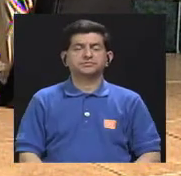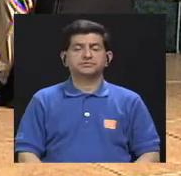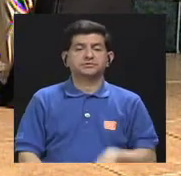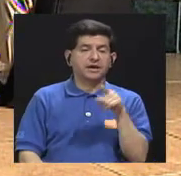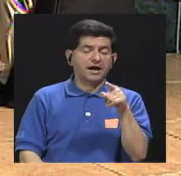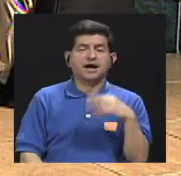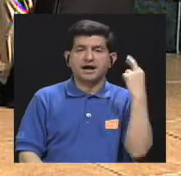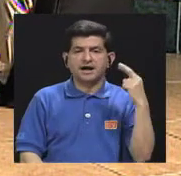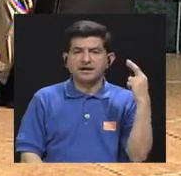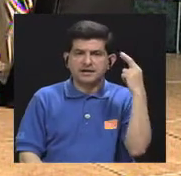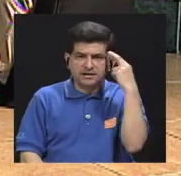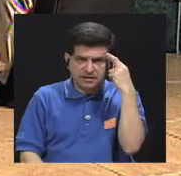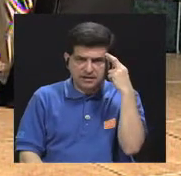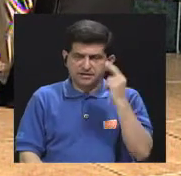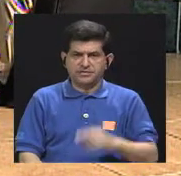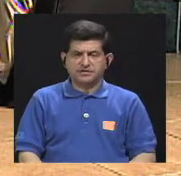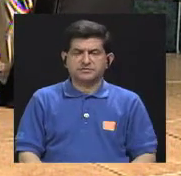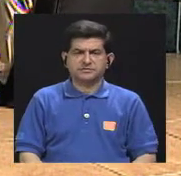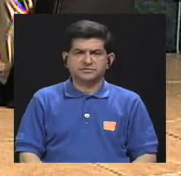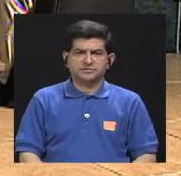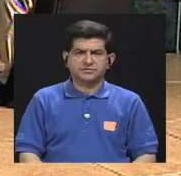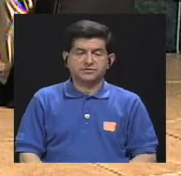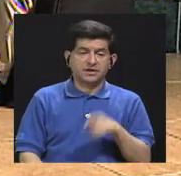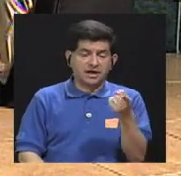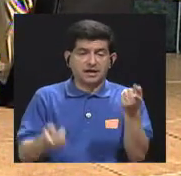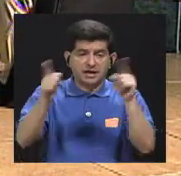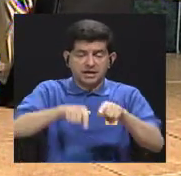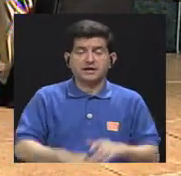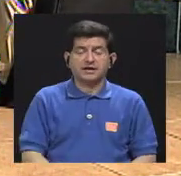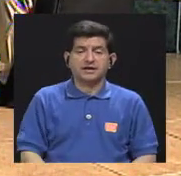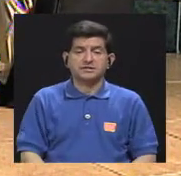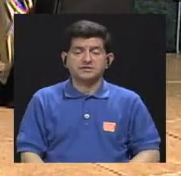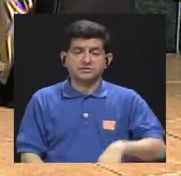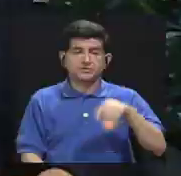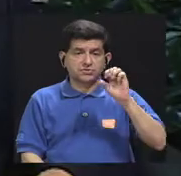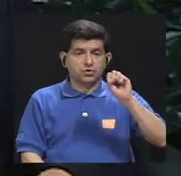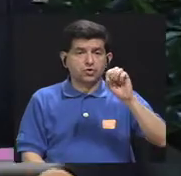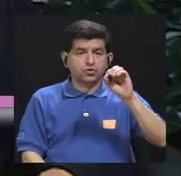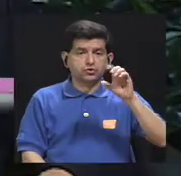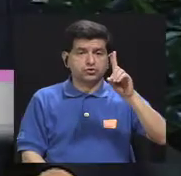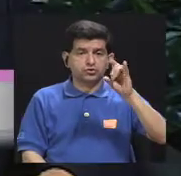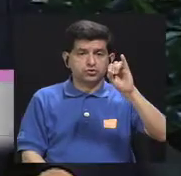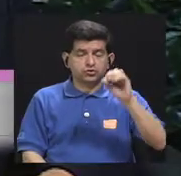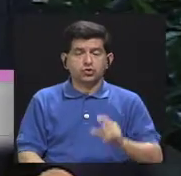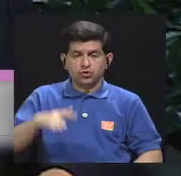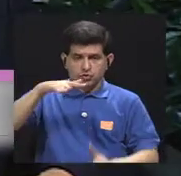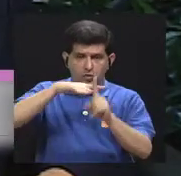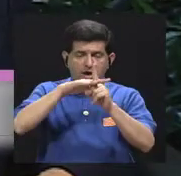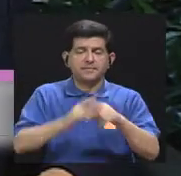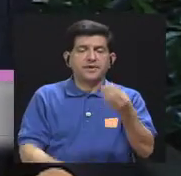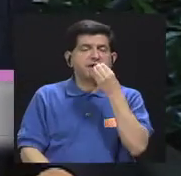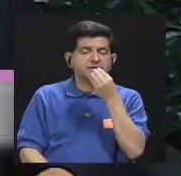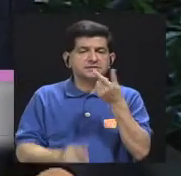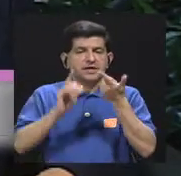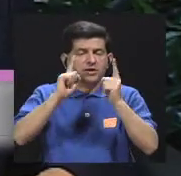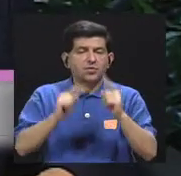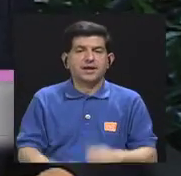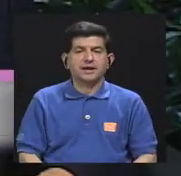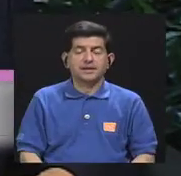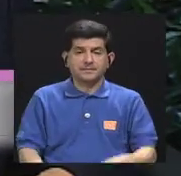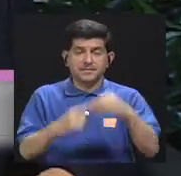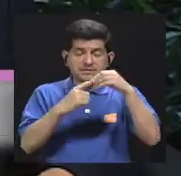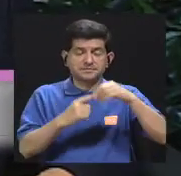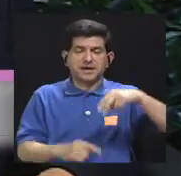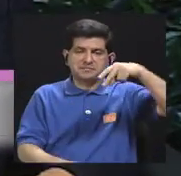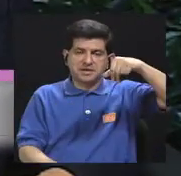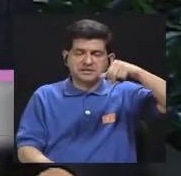fuentes de sodio en la alimentación y la principal fuente es la sal